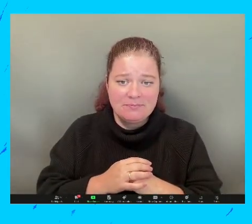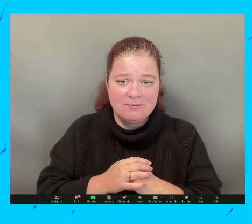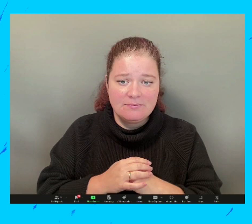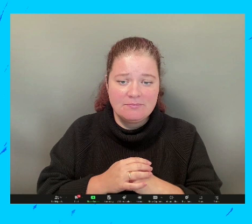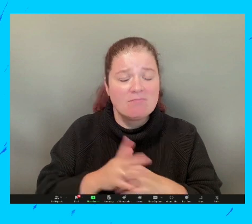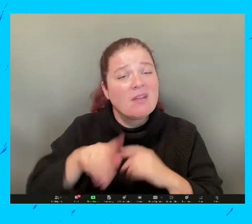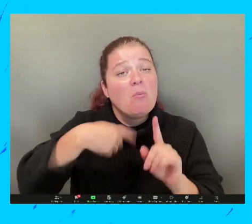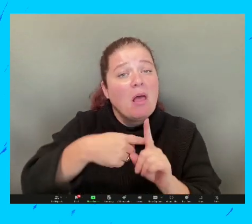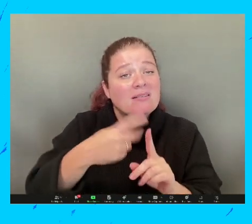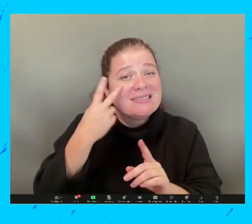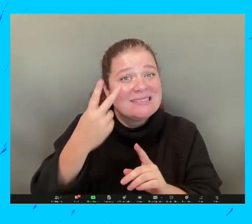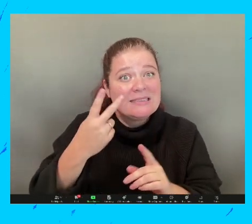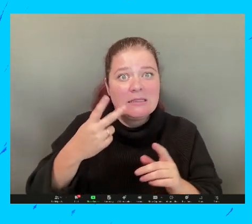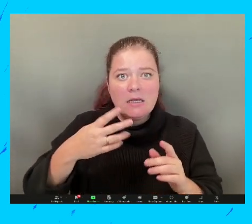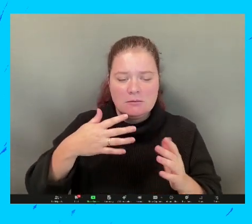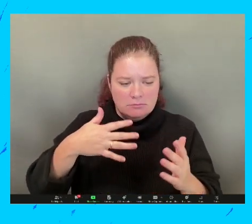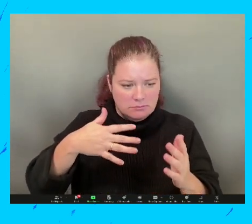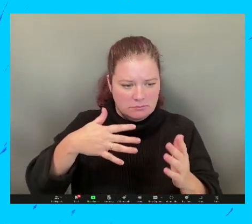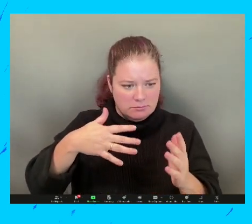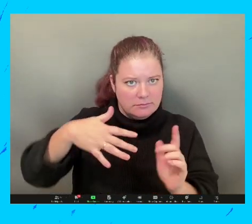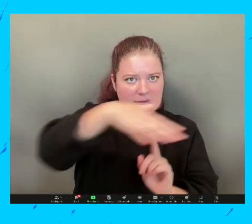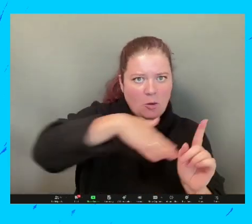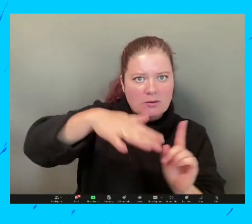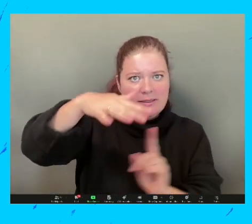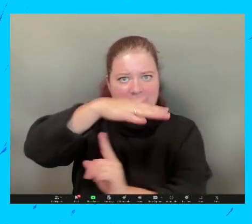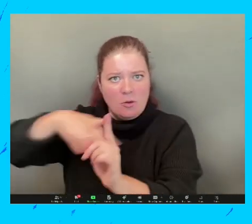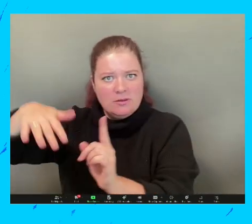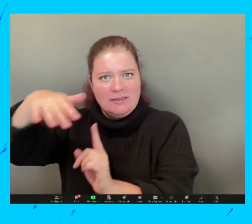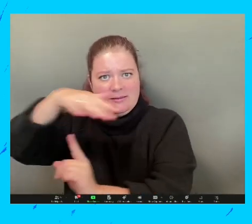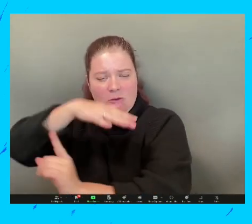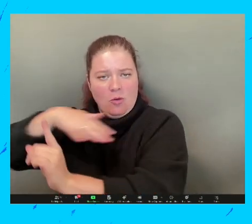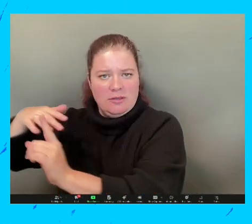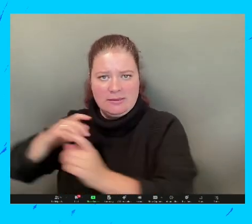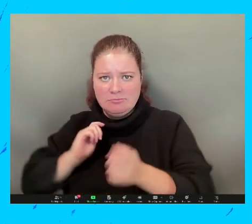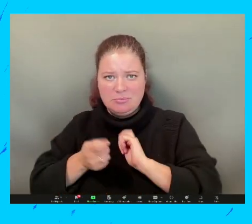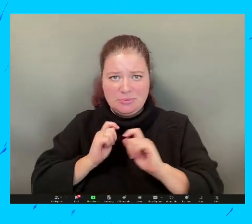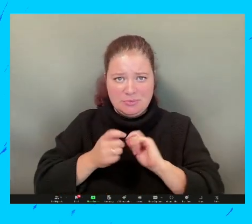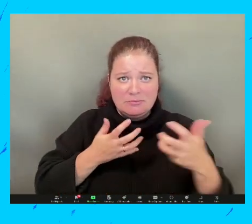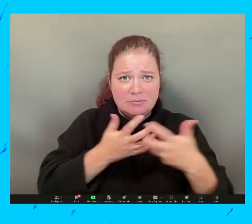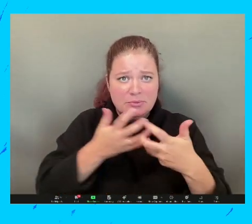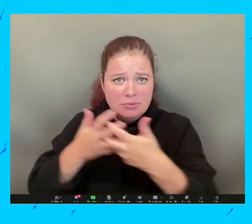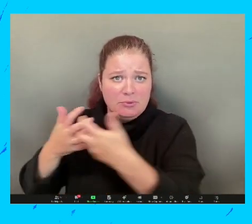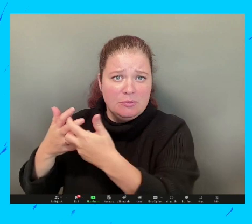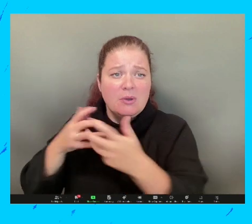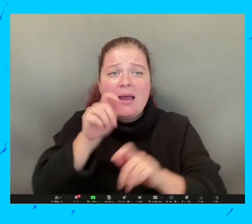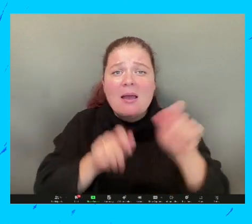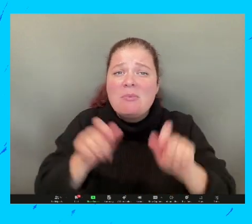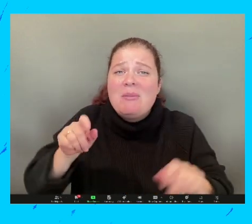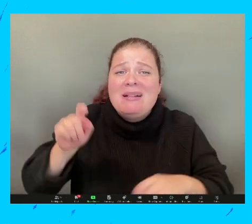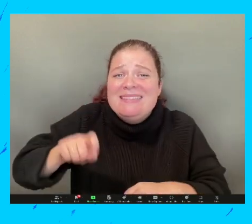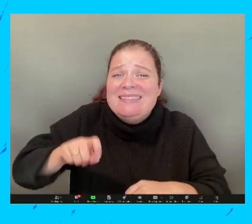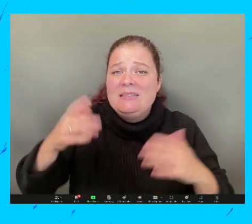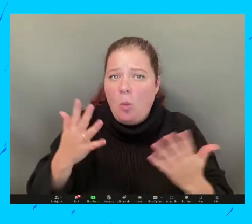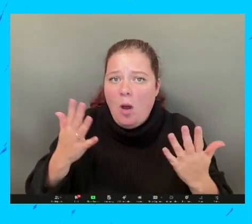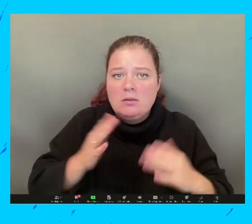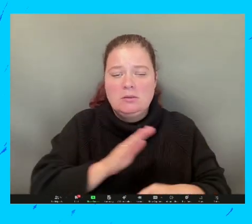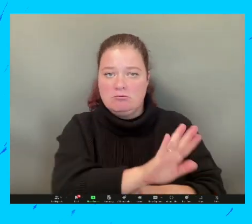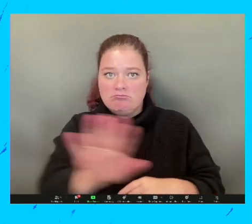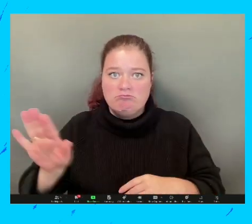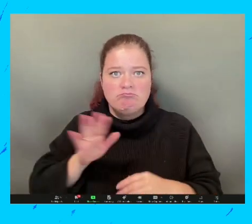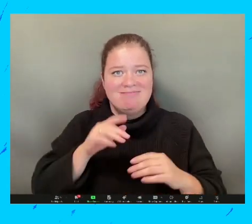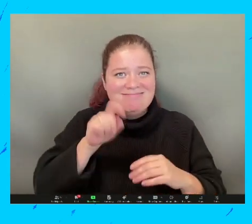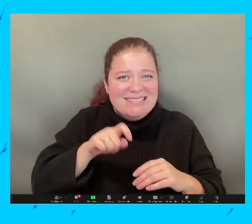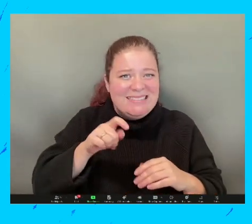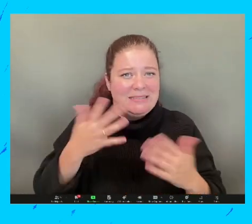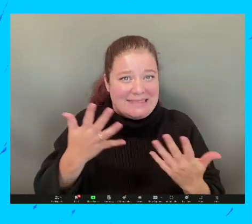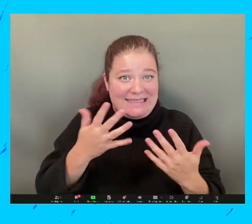Así que esta educación tiene que aplicarse al contexto. Tenemos que tener en cuenta la cultura, el ambiente y las necesidades de las